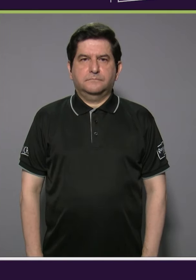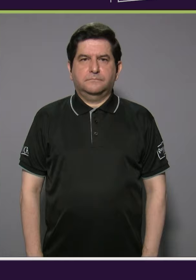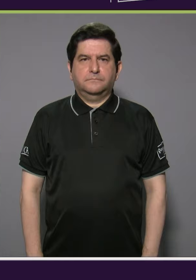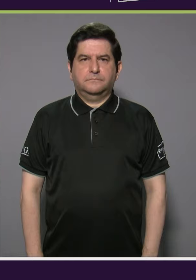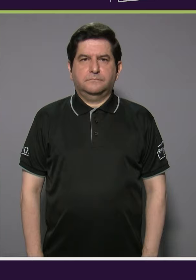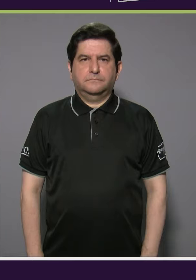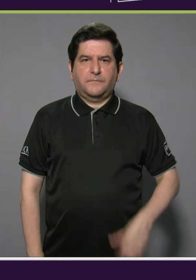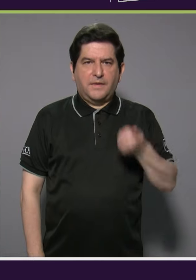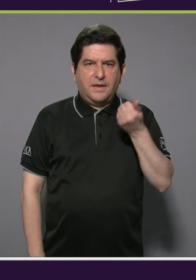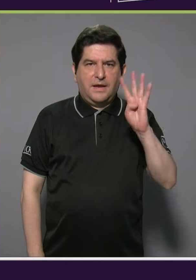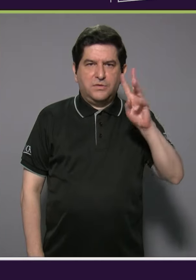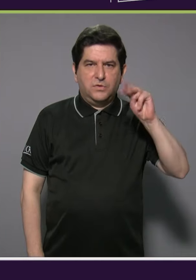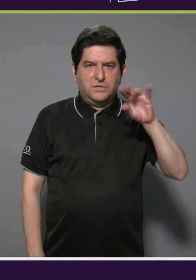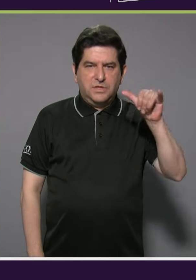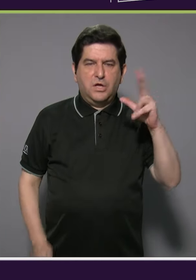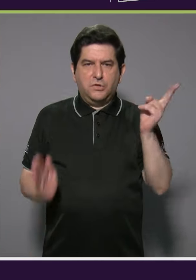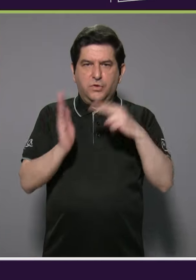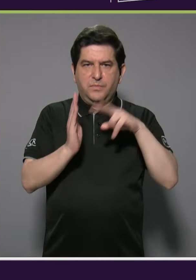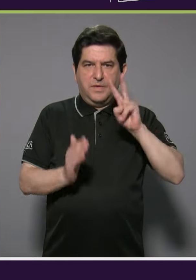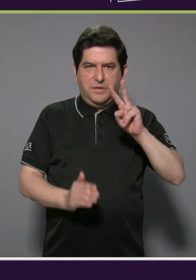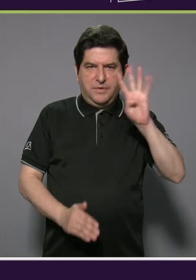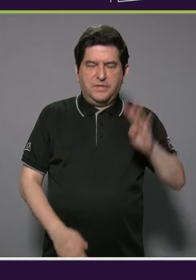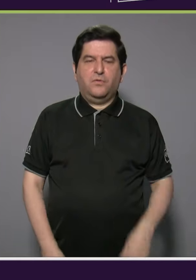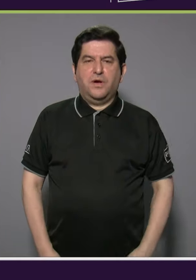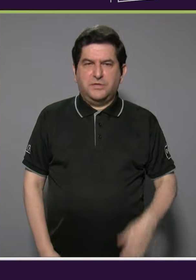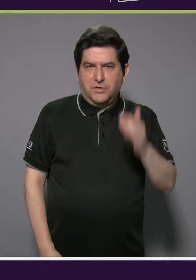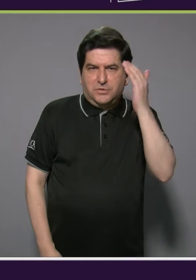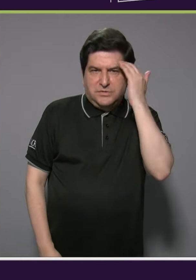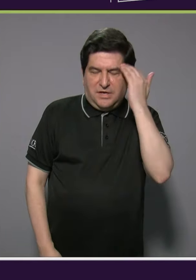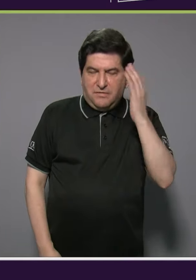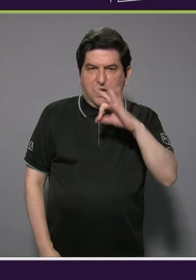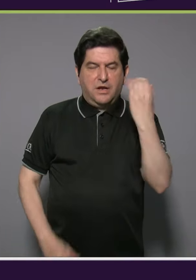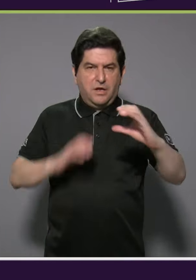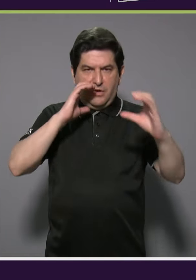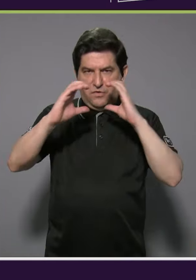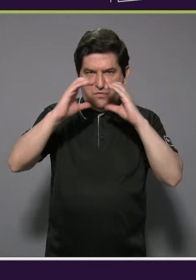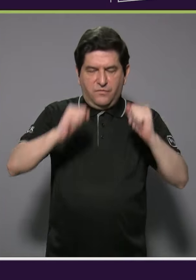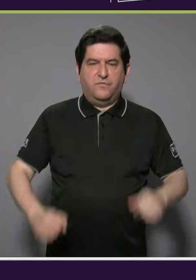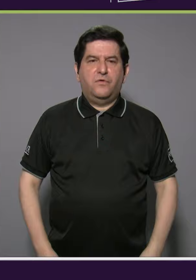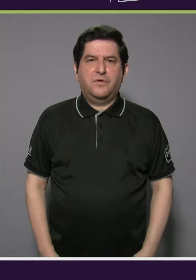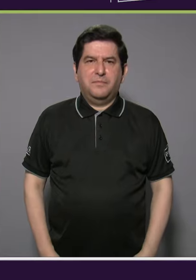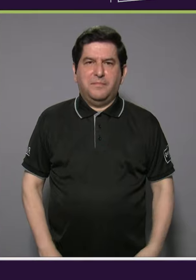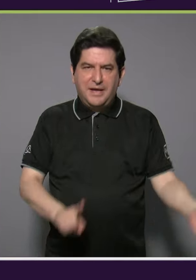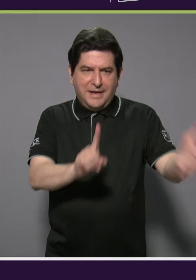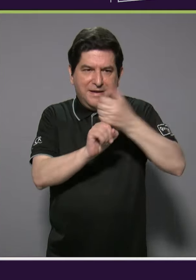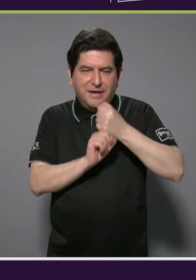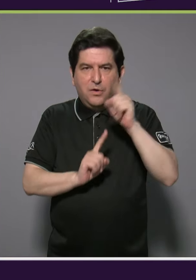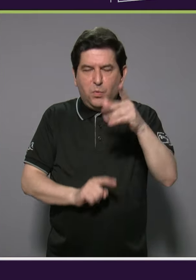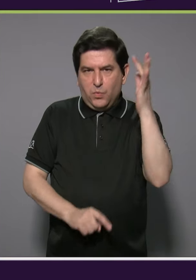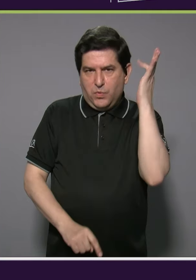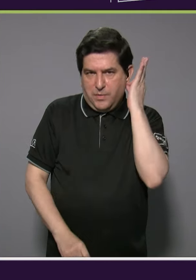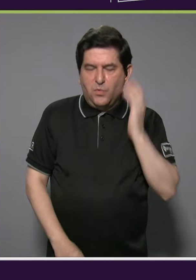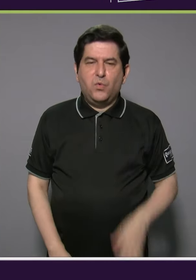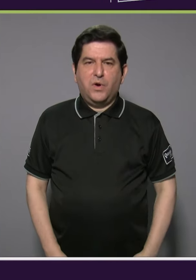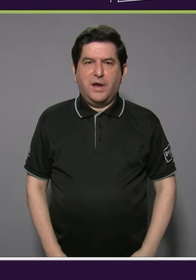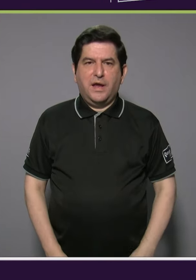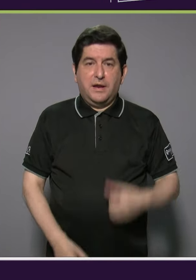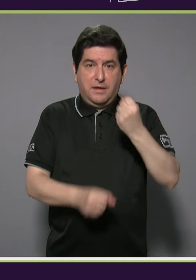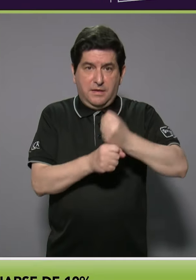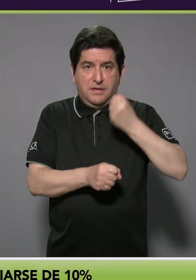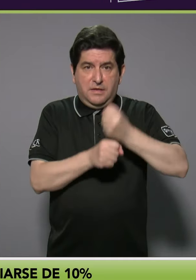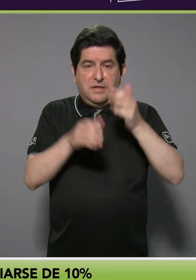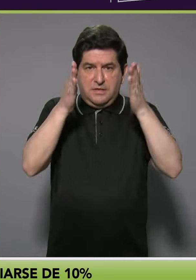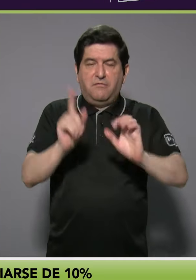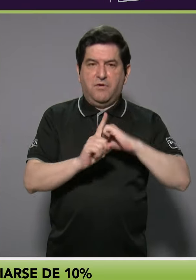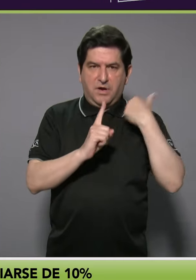El 14 de mayo de 2024 trascendió en los medios de comunicación la detención de una mujer que se desempeñaba